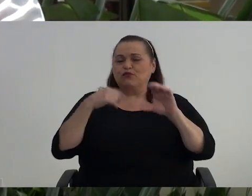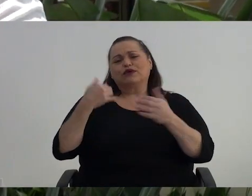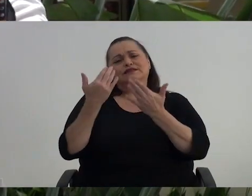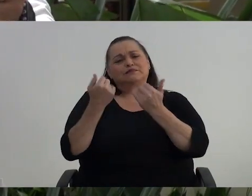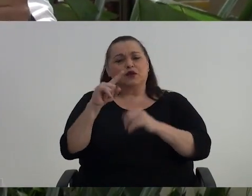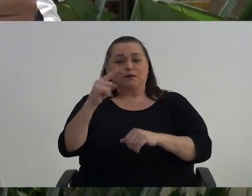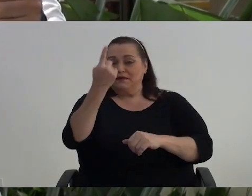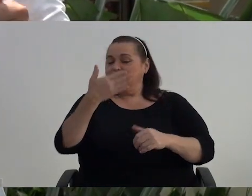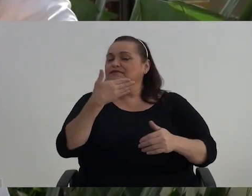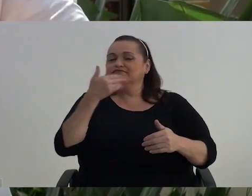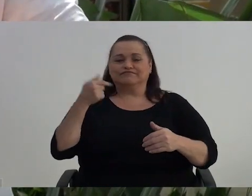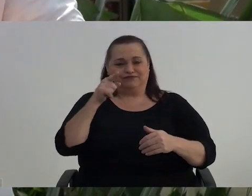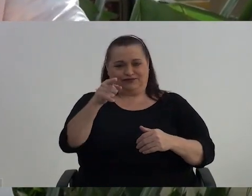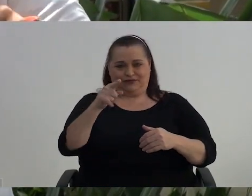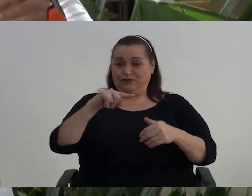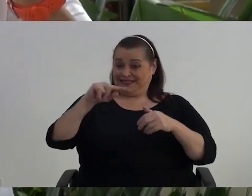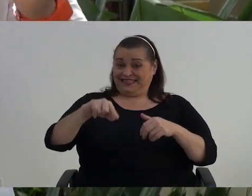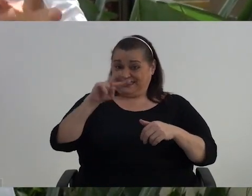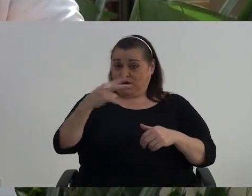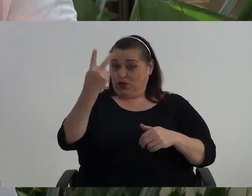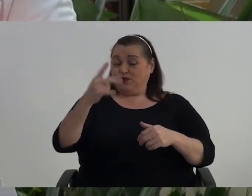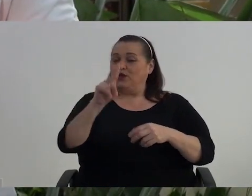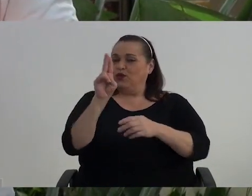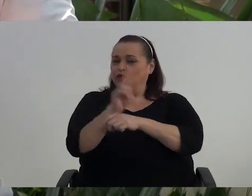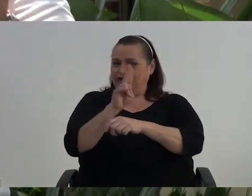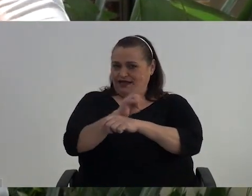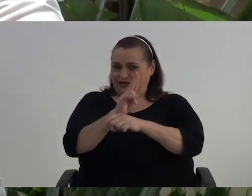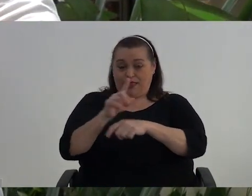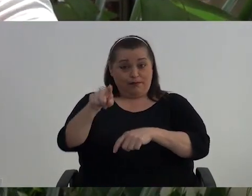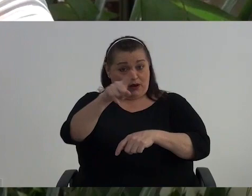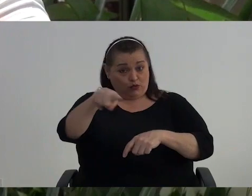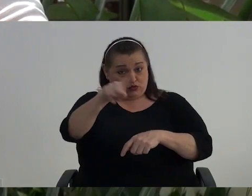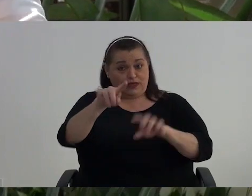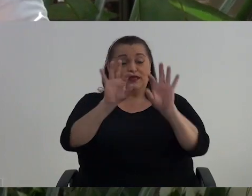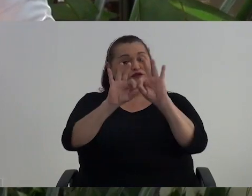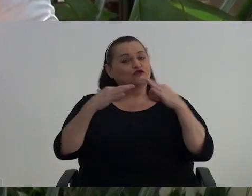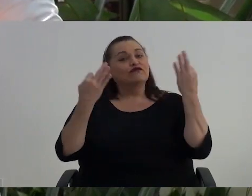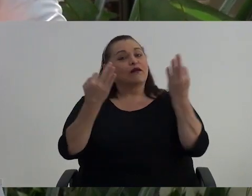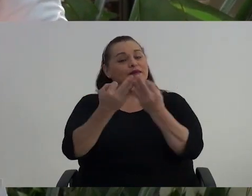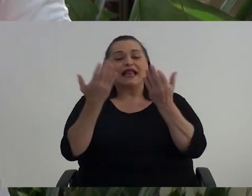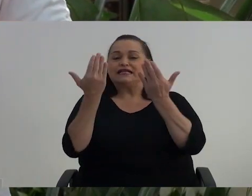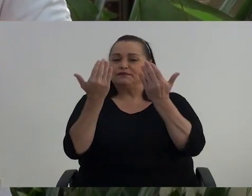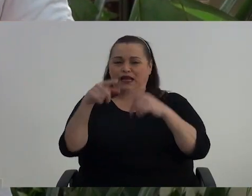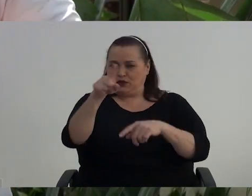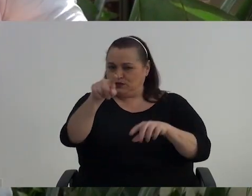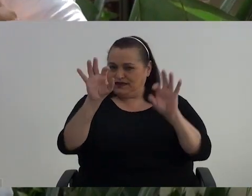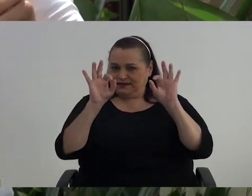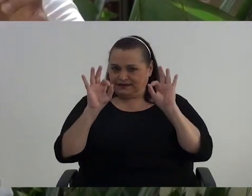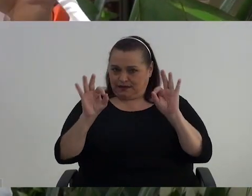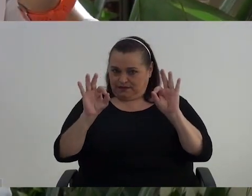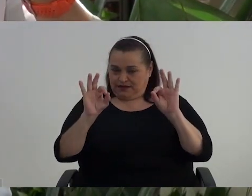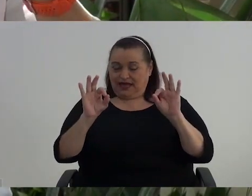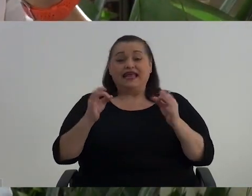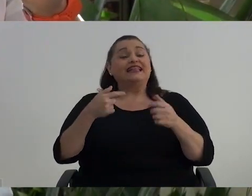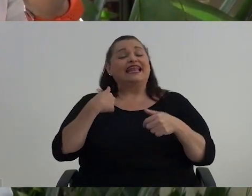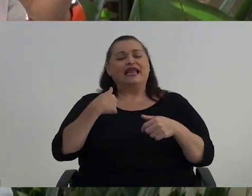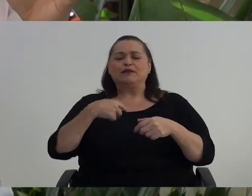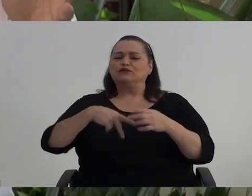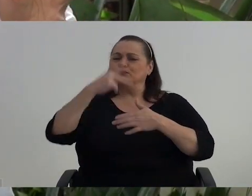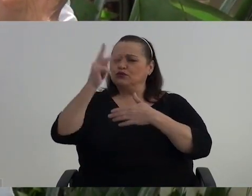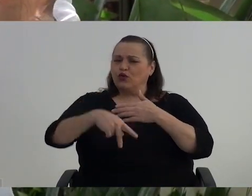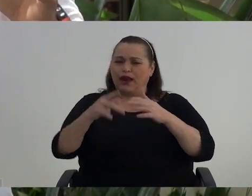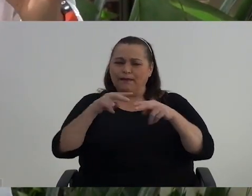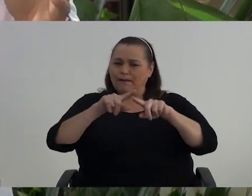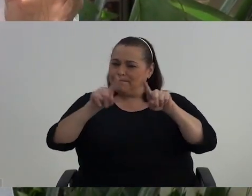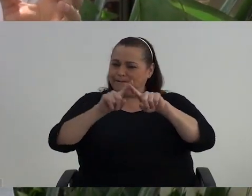haya gustado pero esta segunda sabemos que le va a ser de su utilidad es para usted su familia y esperando que esté muy bien tenemos un programa